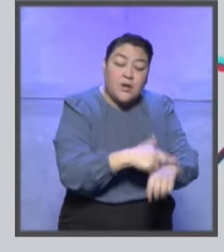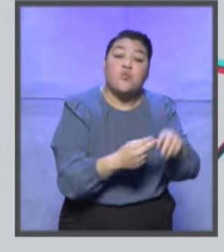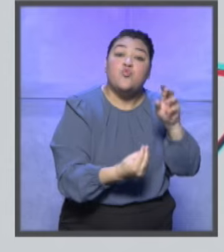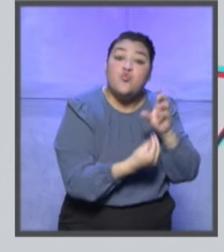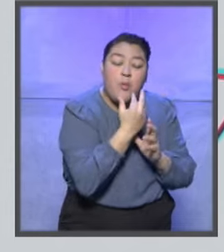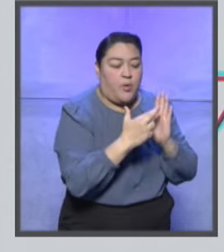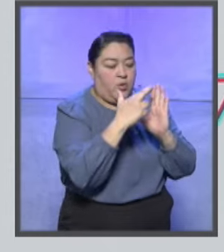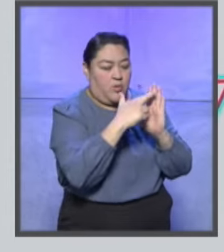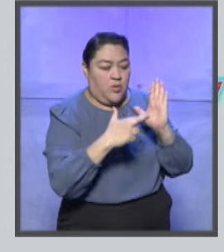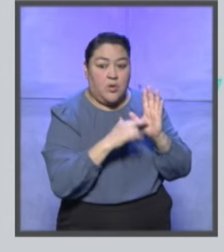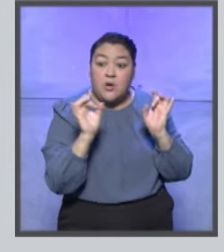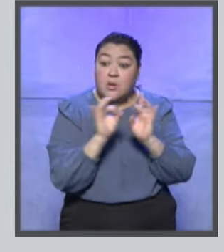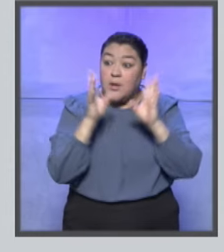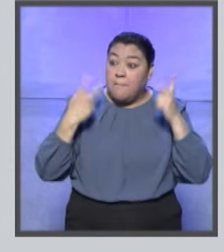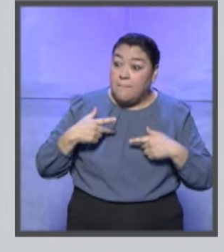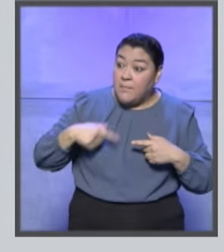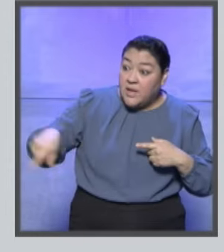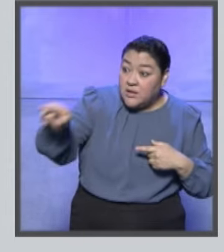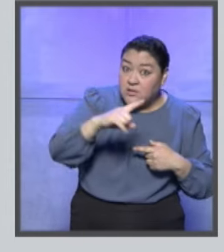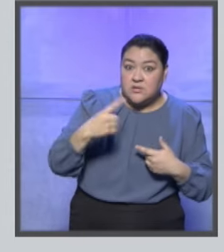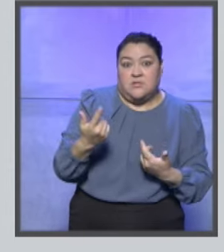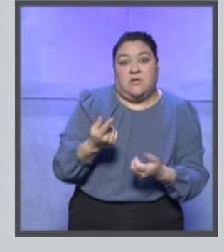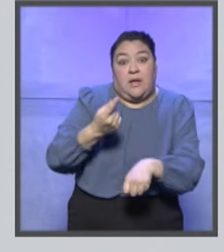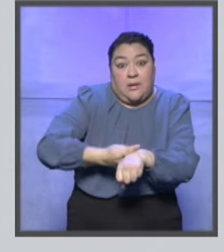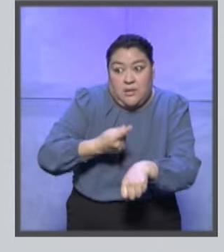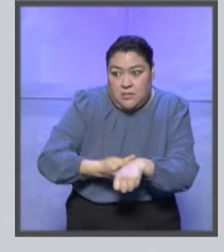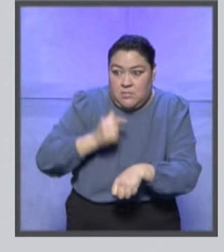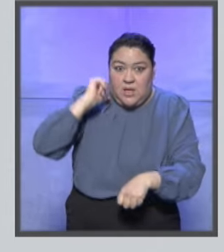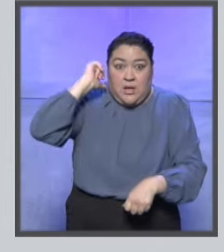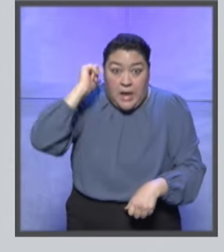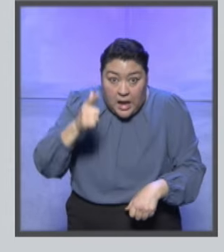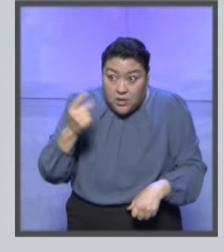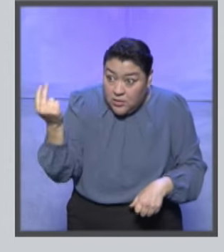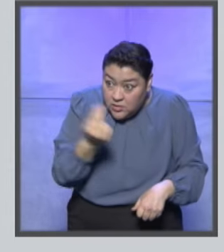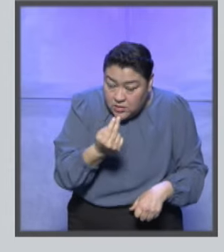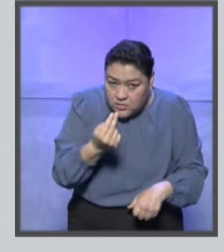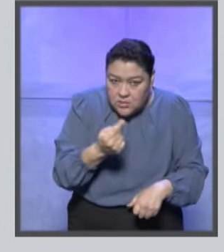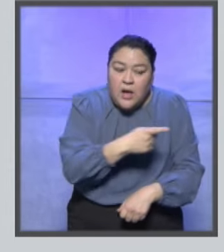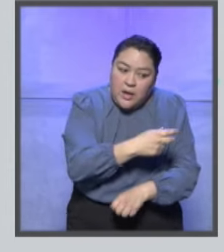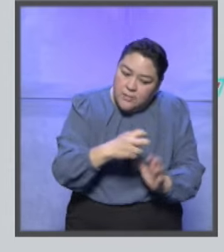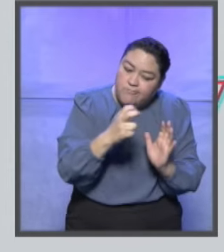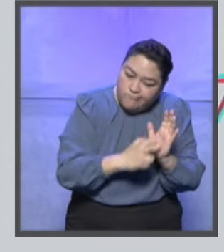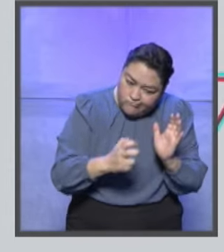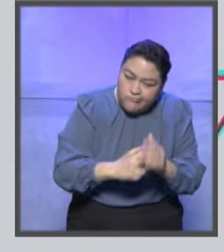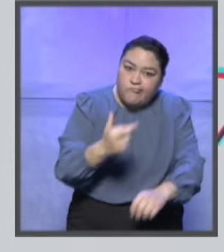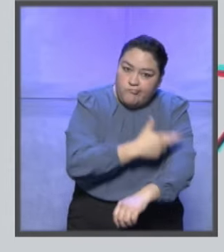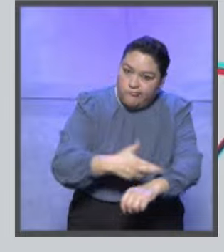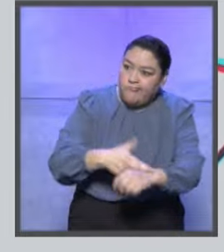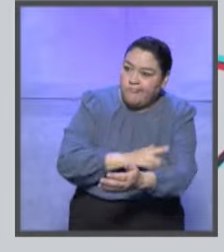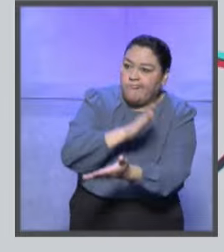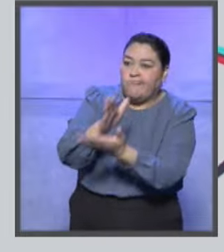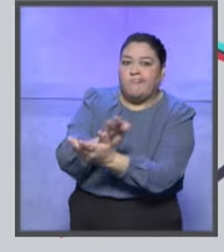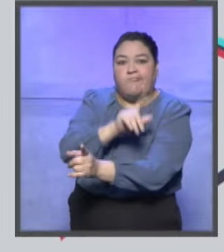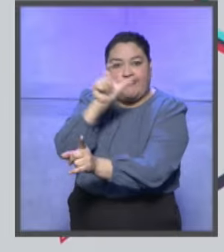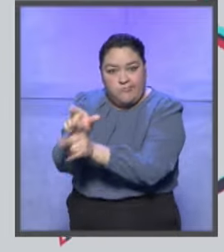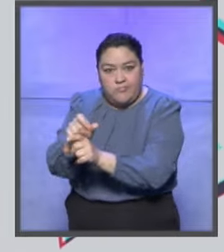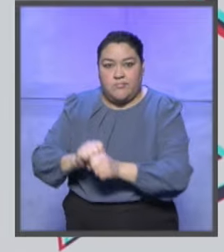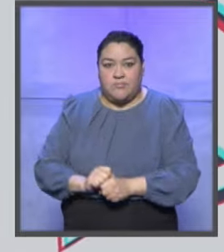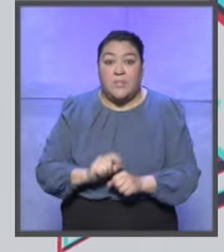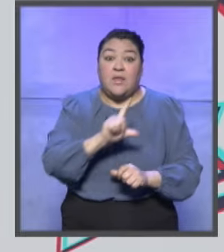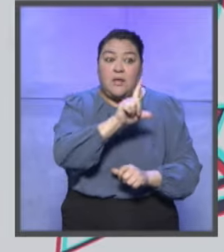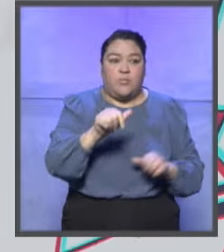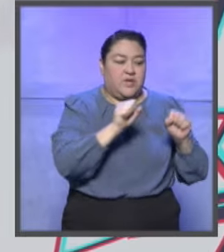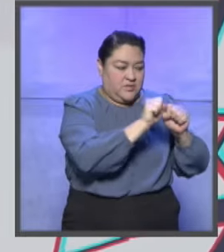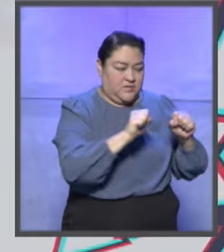lineamientos para asistir a este tipo de personas en situaciones de desventajo y o personas con discapacidad. Fíjate que al mismo tiempo Sala